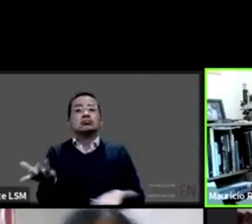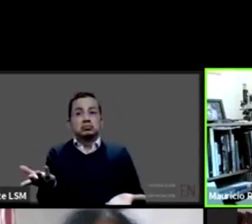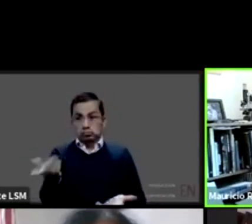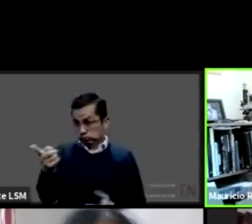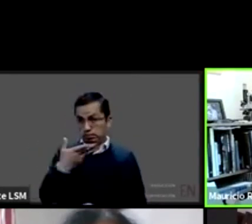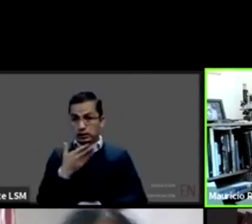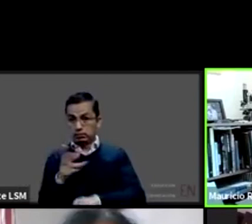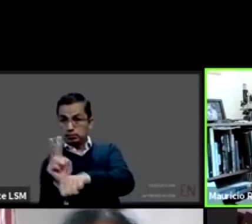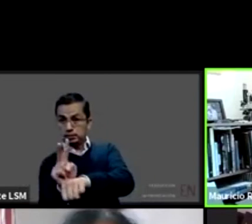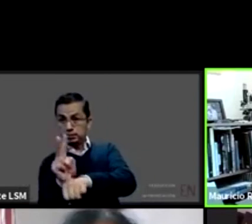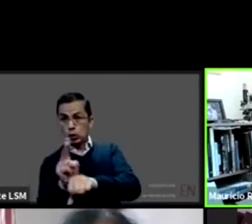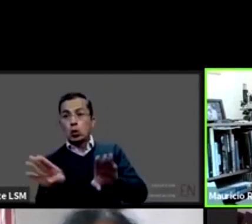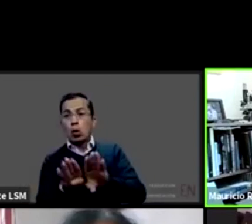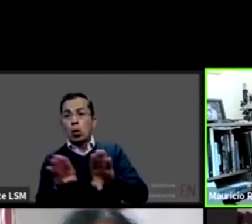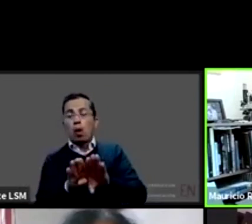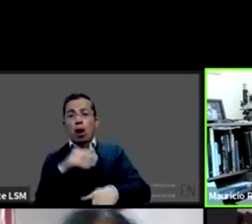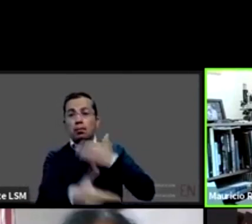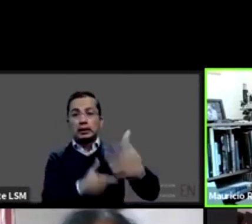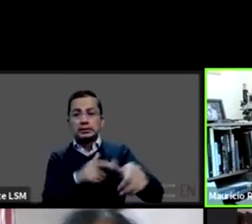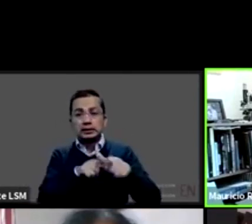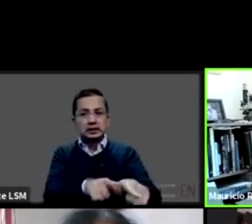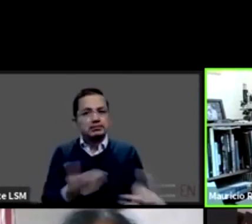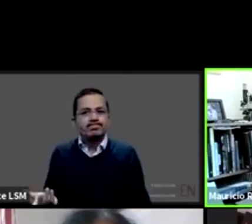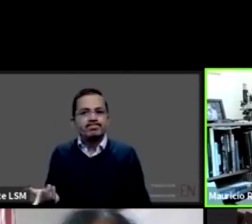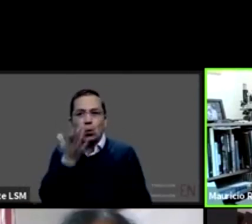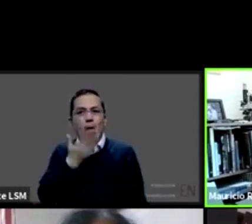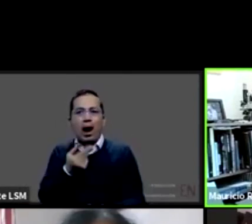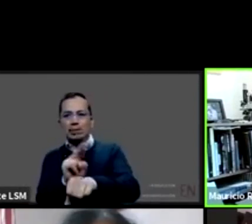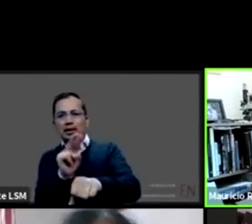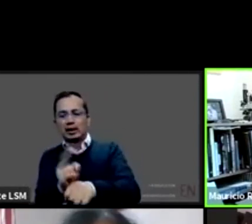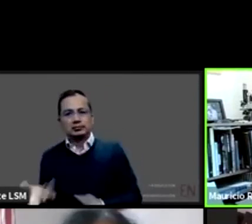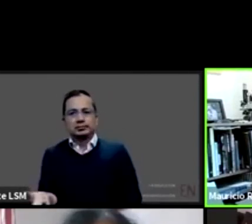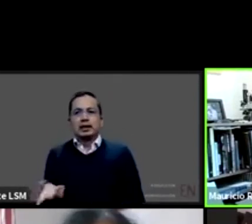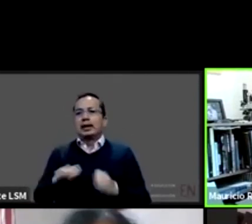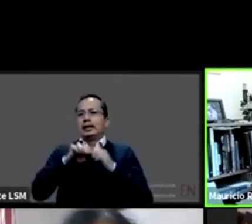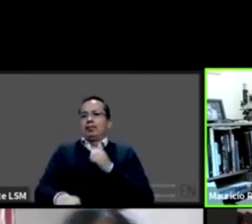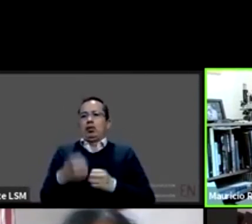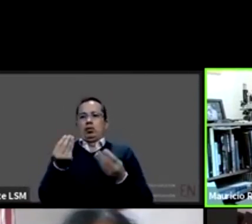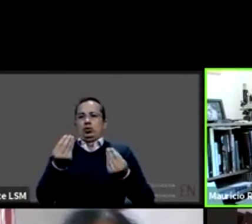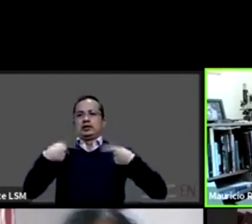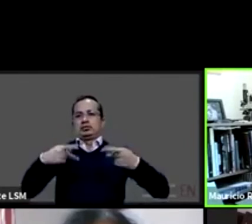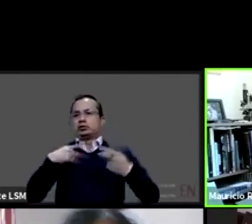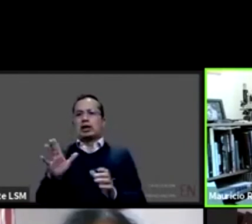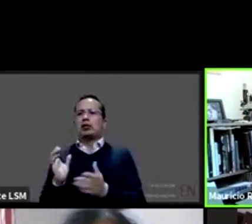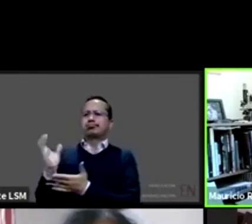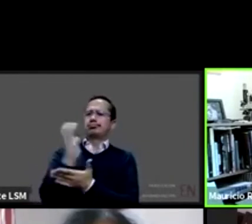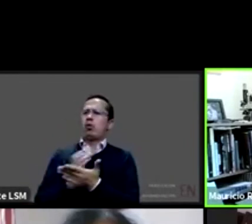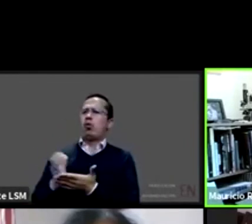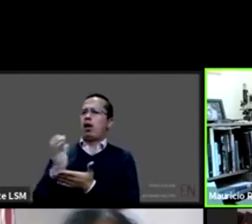viendo muchas secuelas respiratorias pacientes que van a necesitar fisioterapia respiratoria para rehabilitación